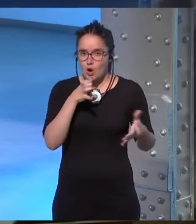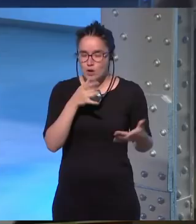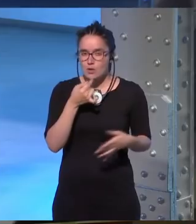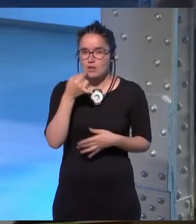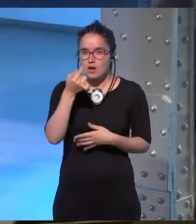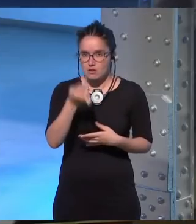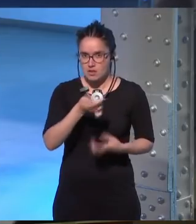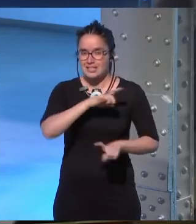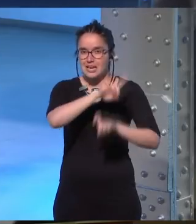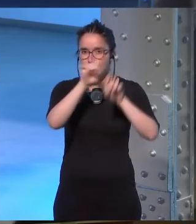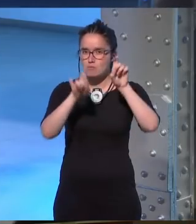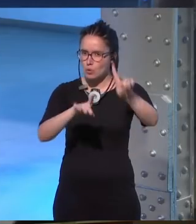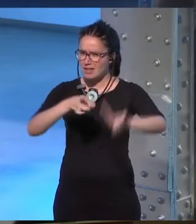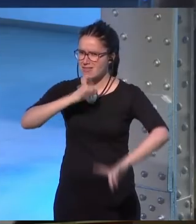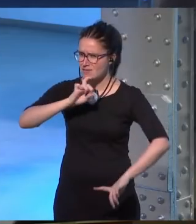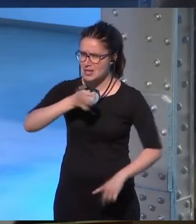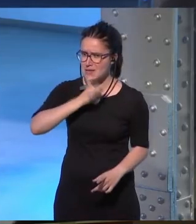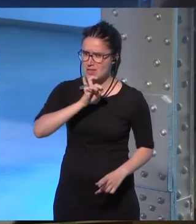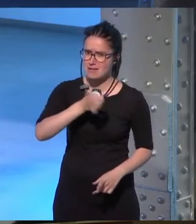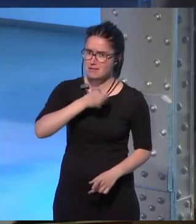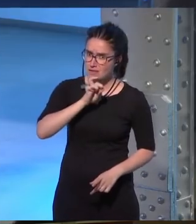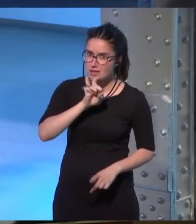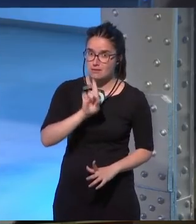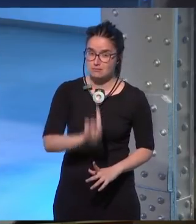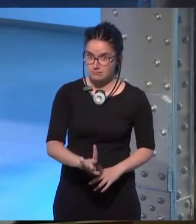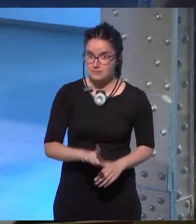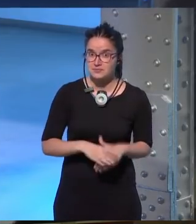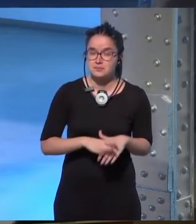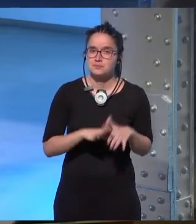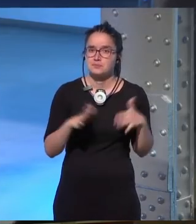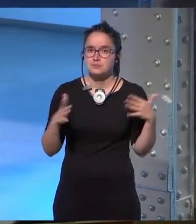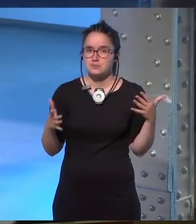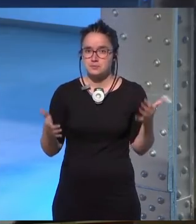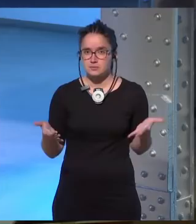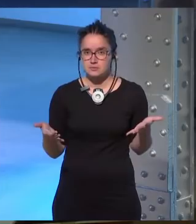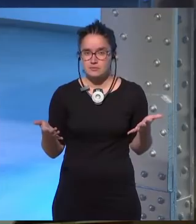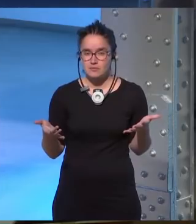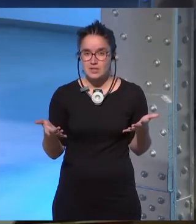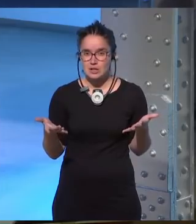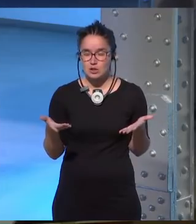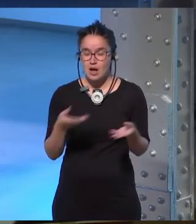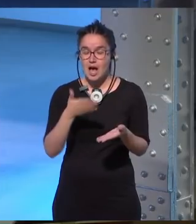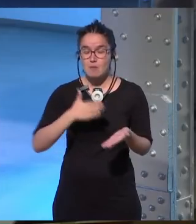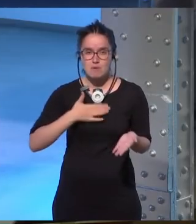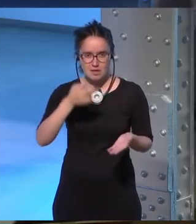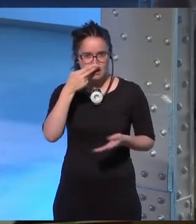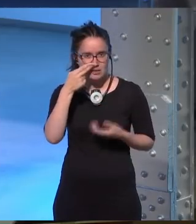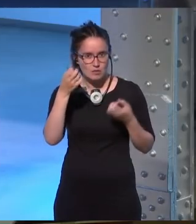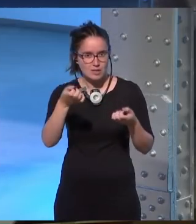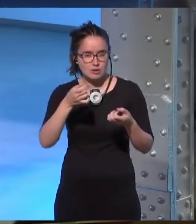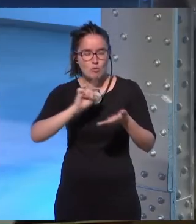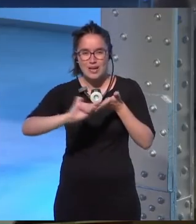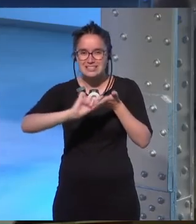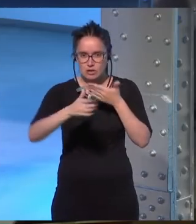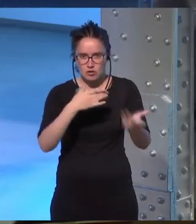hacer la pregunta difícil, difícil, difícil es lo que a mí me interesa mucho como